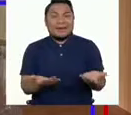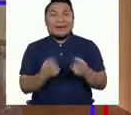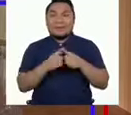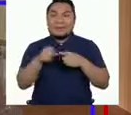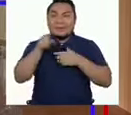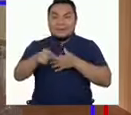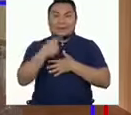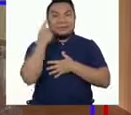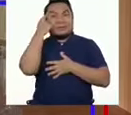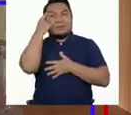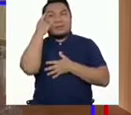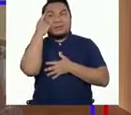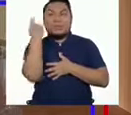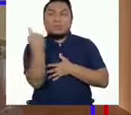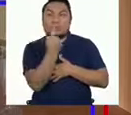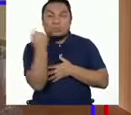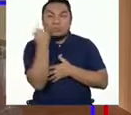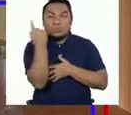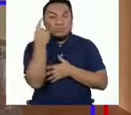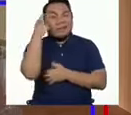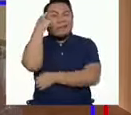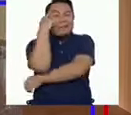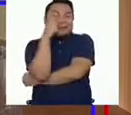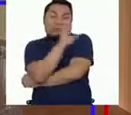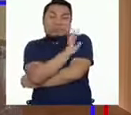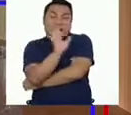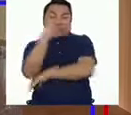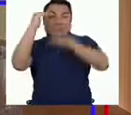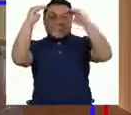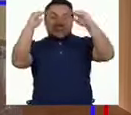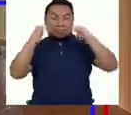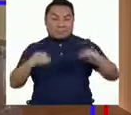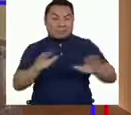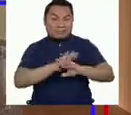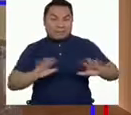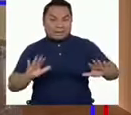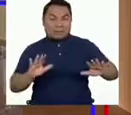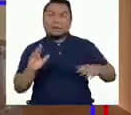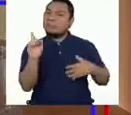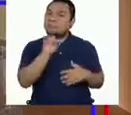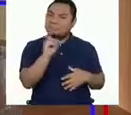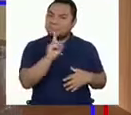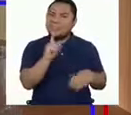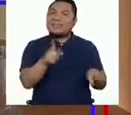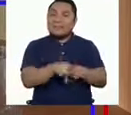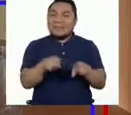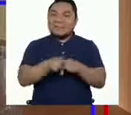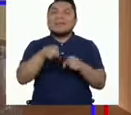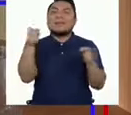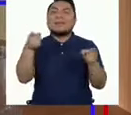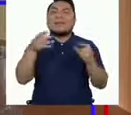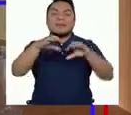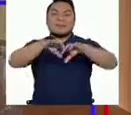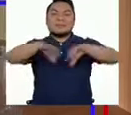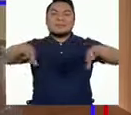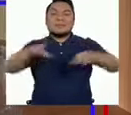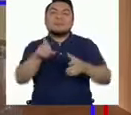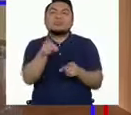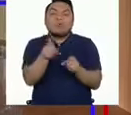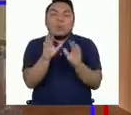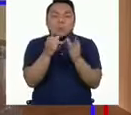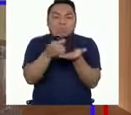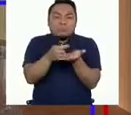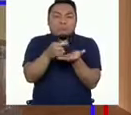¿este es el único criterio que utilicé? Ajá, también están clasificados según su forma.